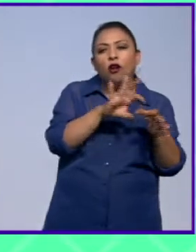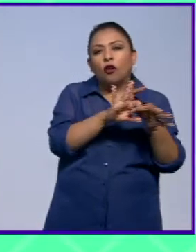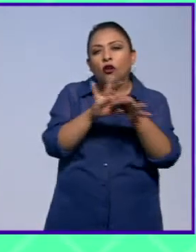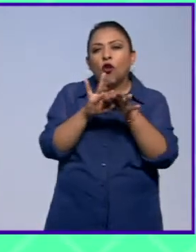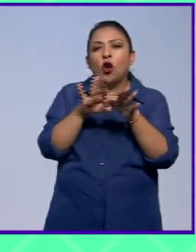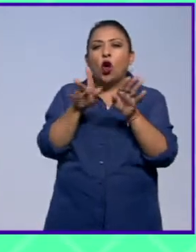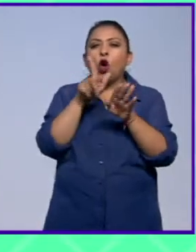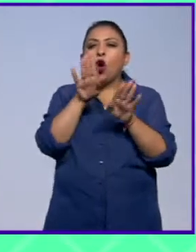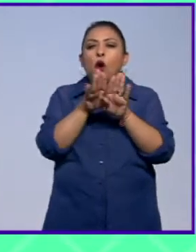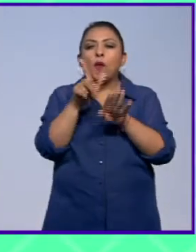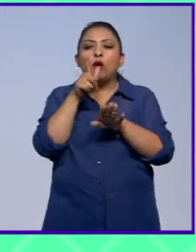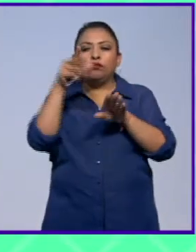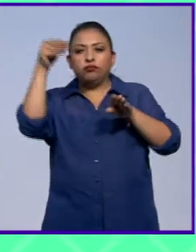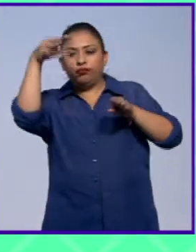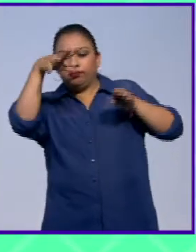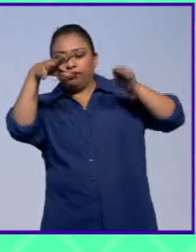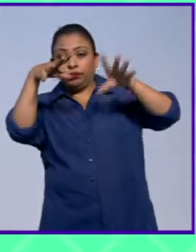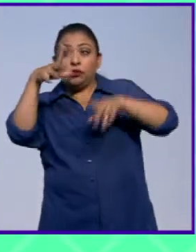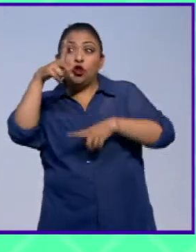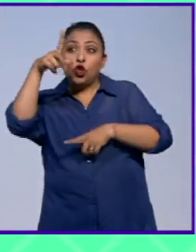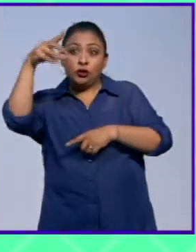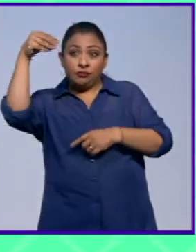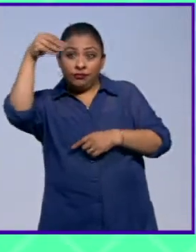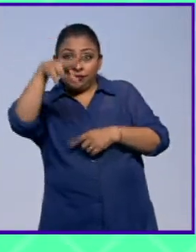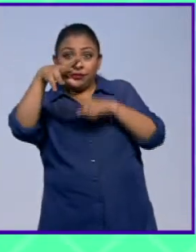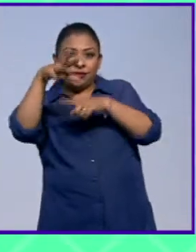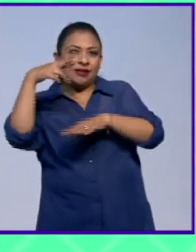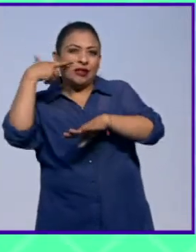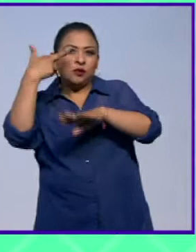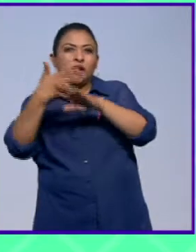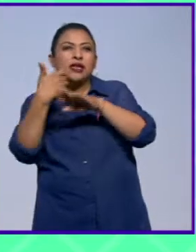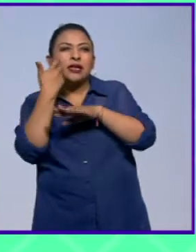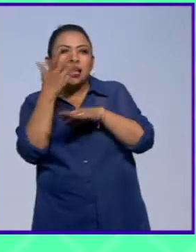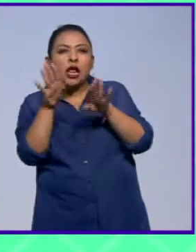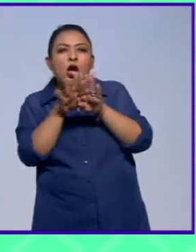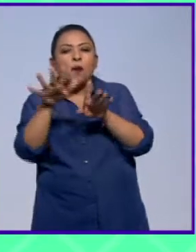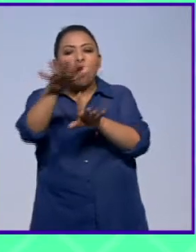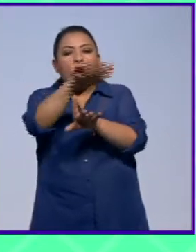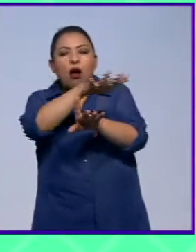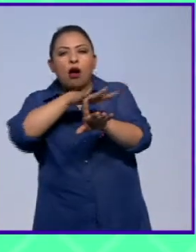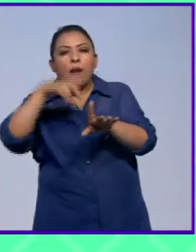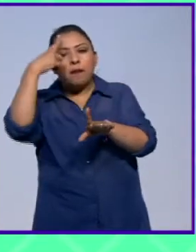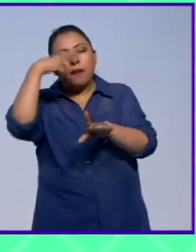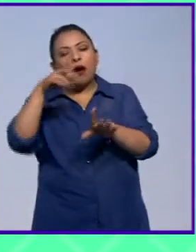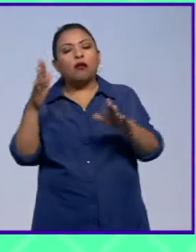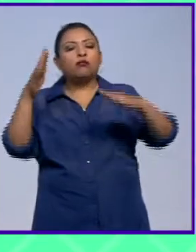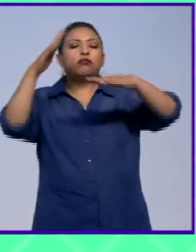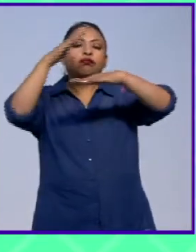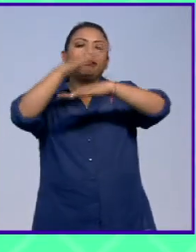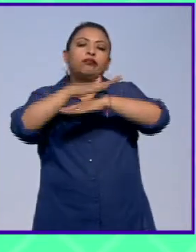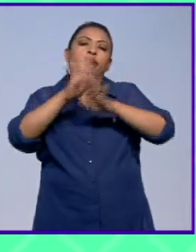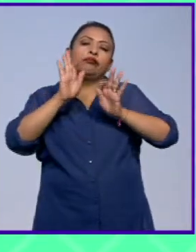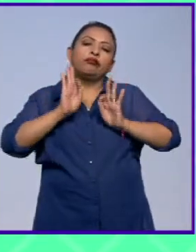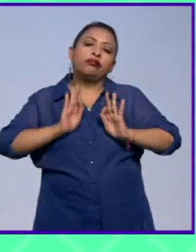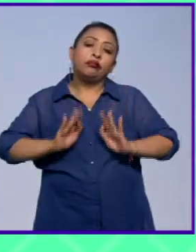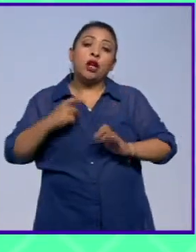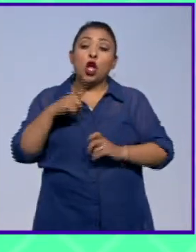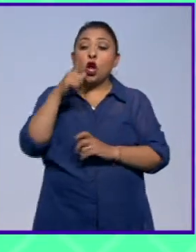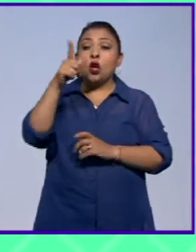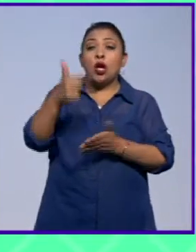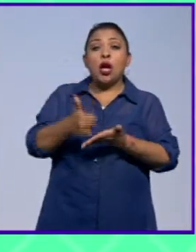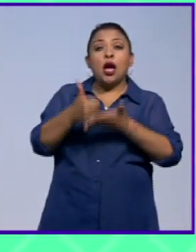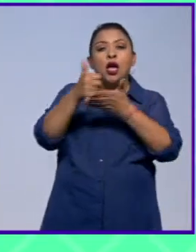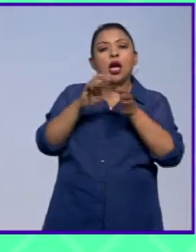acento lumínico, una luz con la que el curador buscaba generar la atmósfera para pacificar. La luz como un